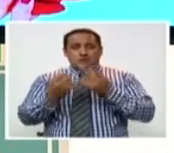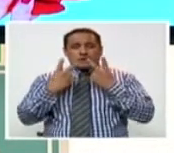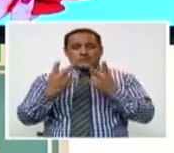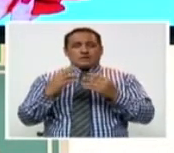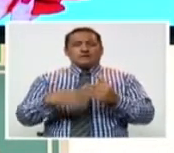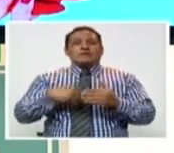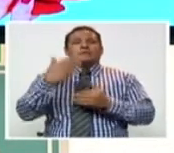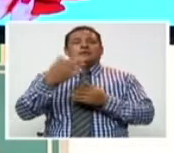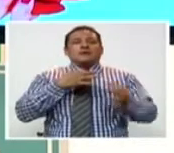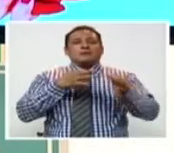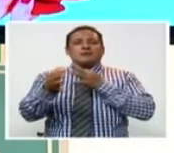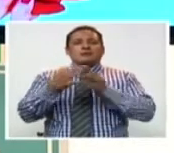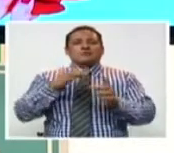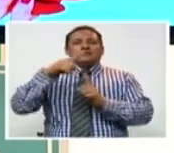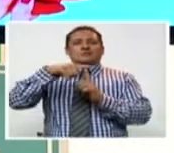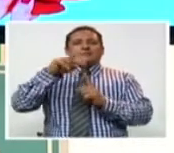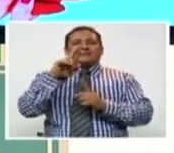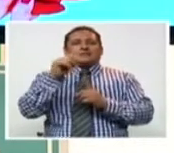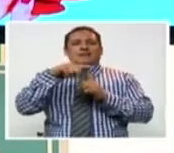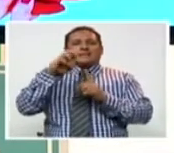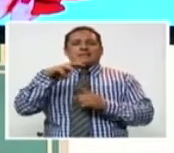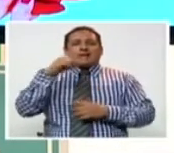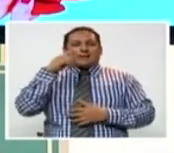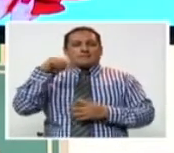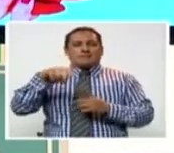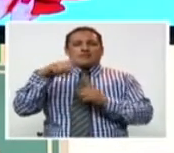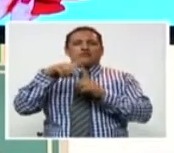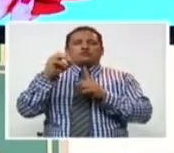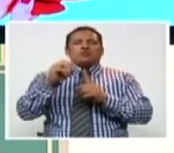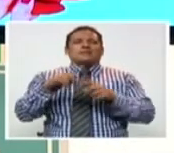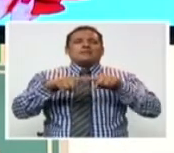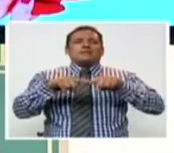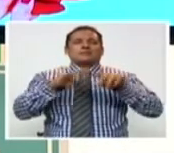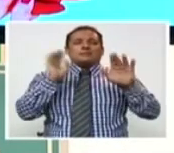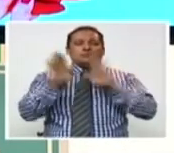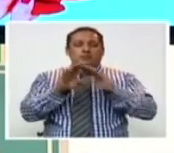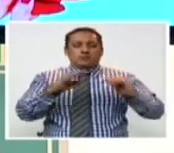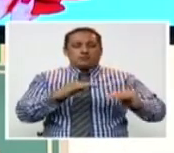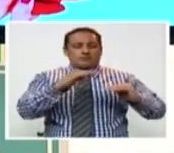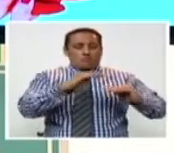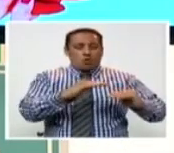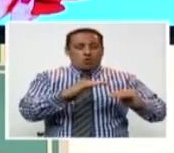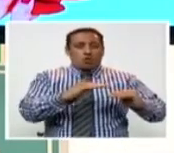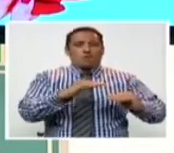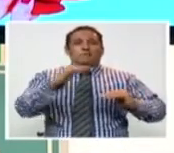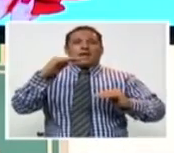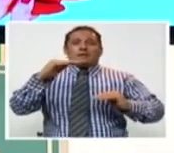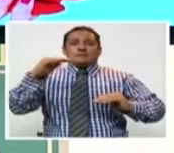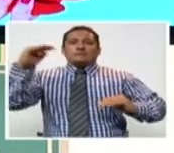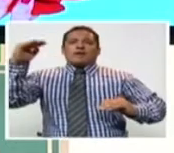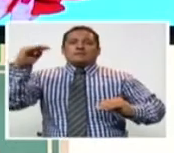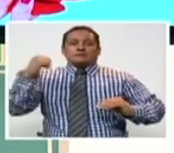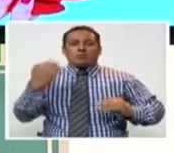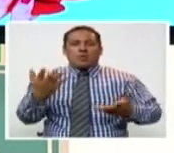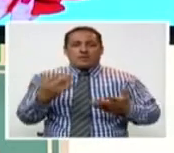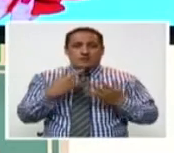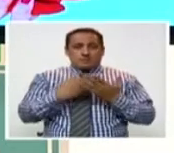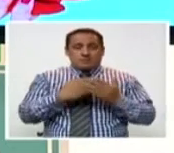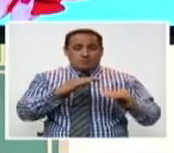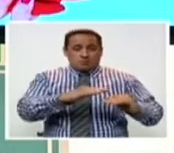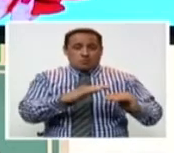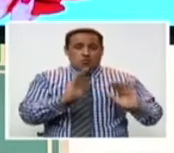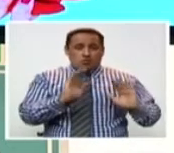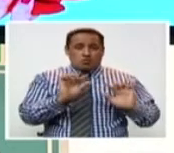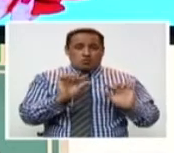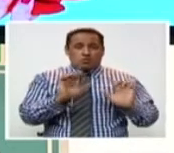contexto, ya luego hablamos de los tratamientos. Y el tratamiento es según los grados. Si es grado leve, moderado o severo. Si es un grado leve,